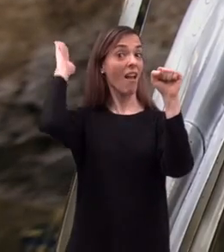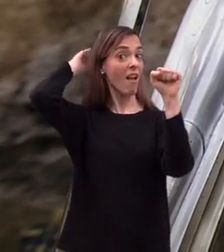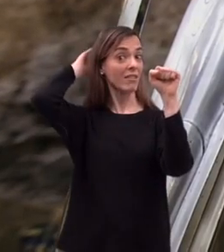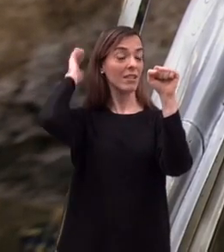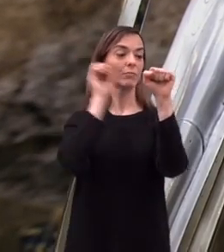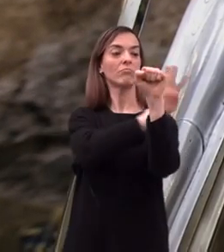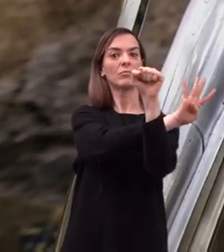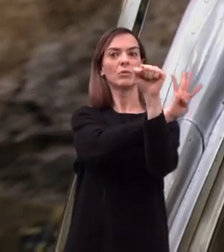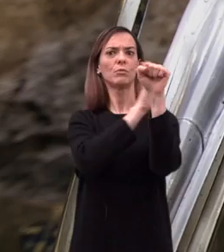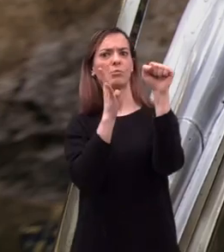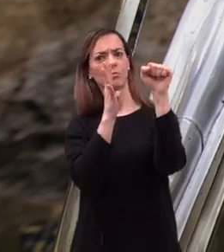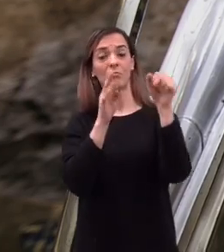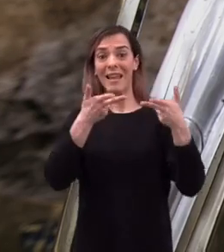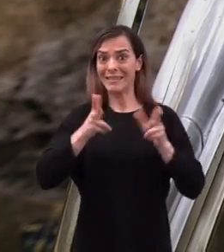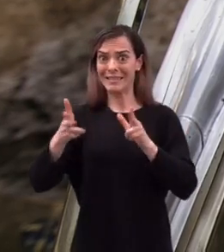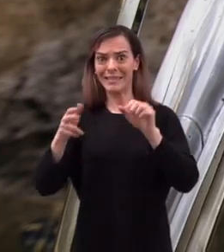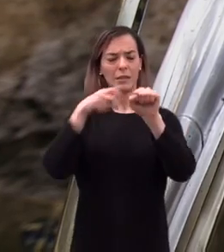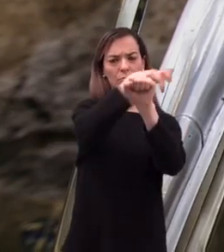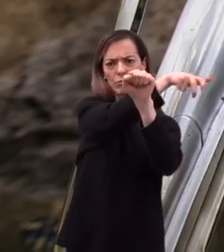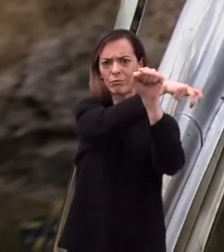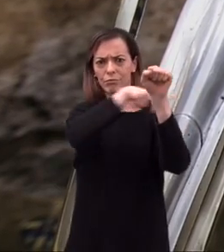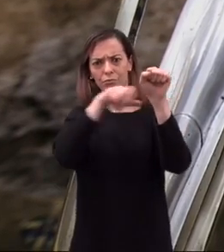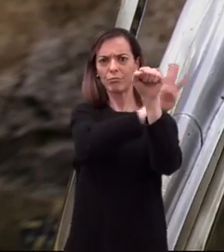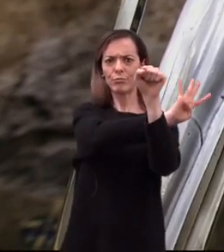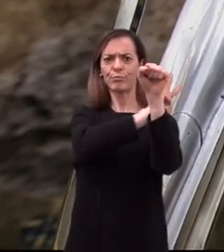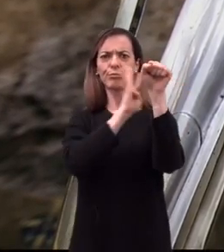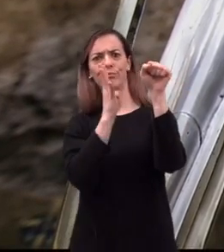y arropada por una exedra de cobre dorado